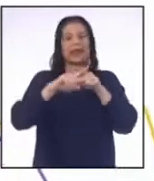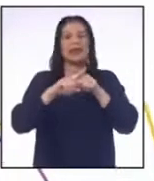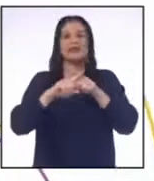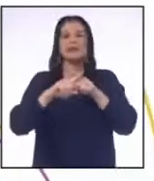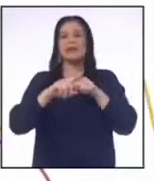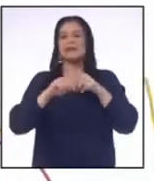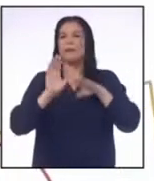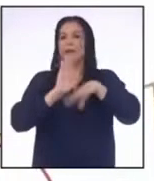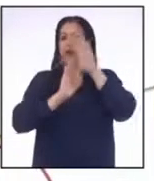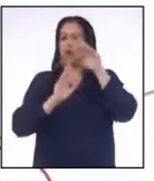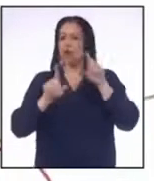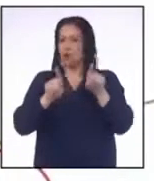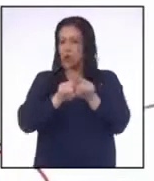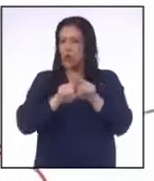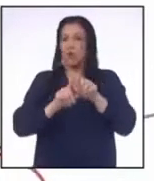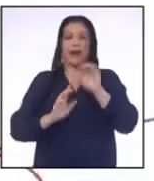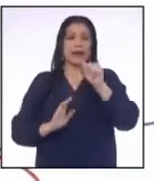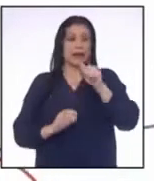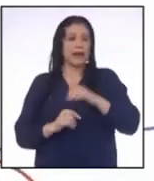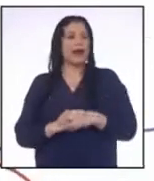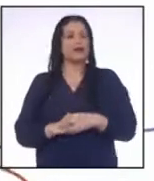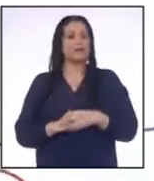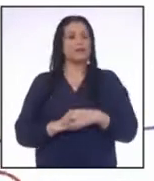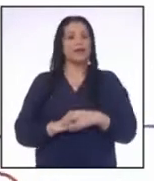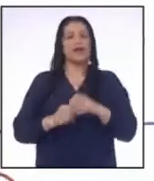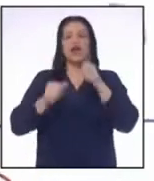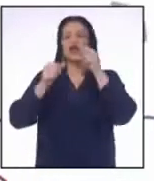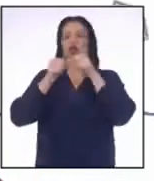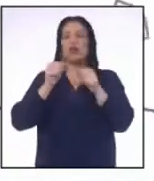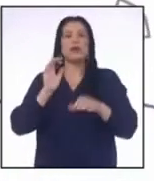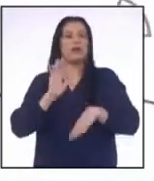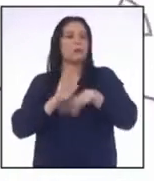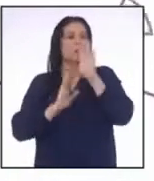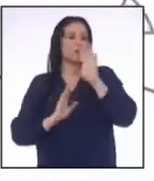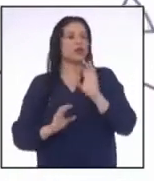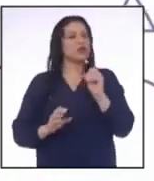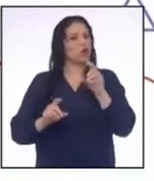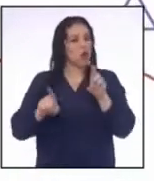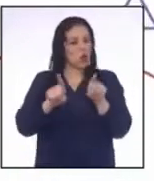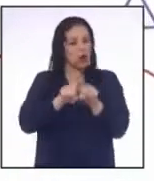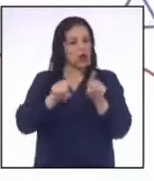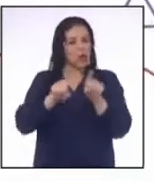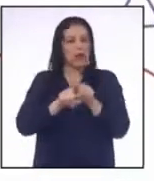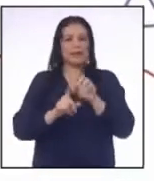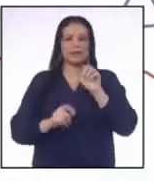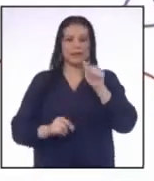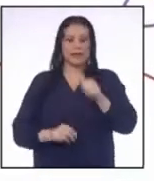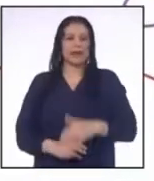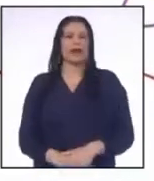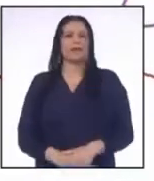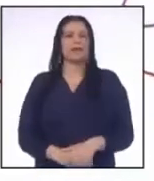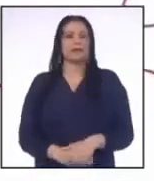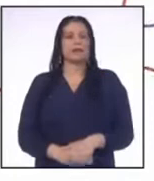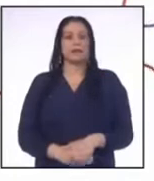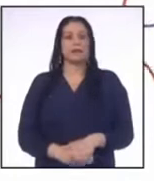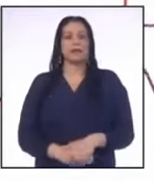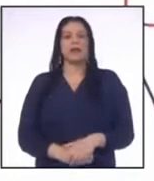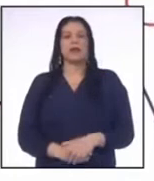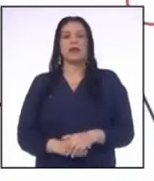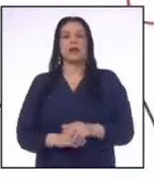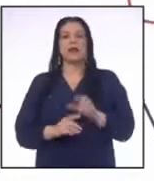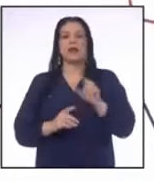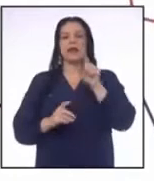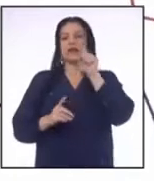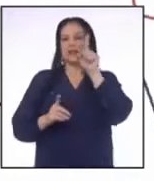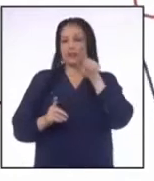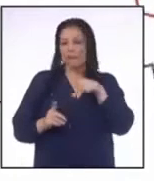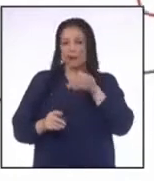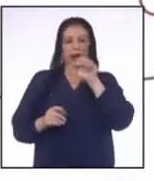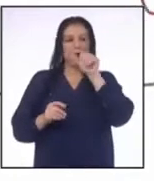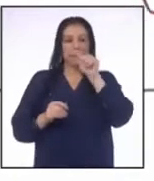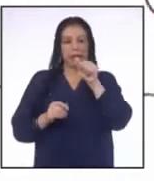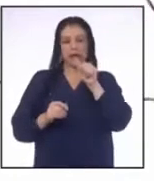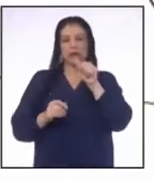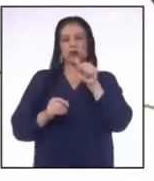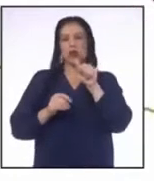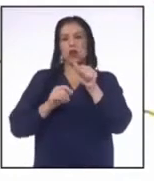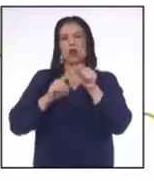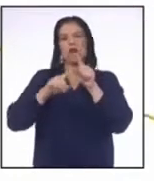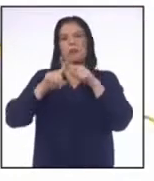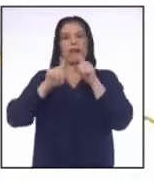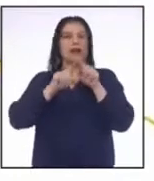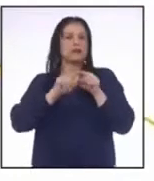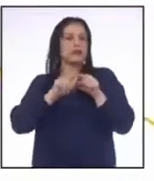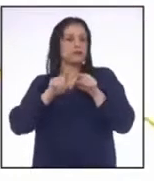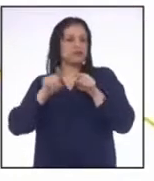mayor o igual que A Lectura Números mayores o iguales que A Intervalo Semiabierto por la derecha